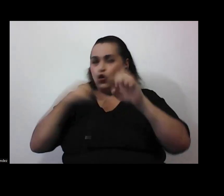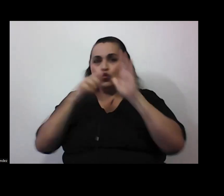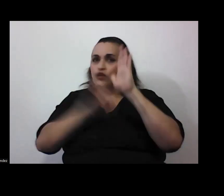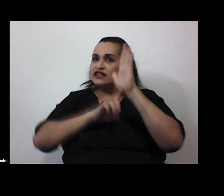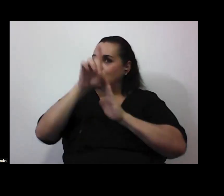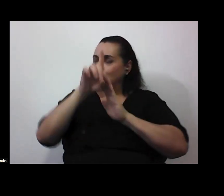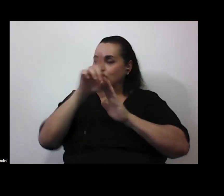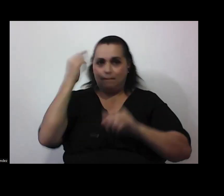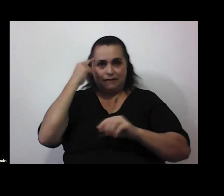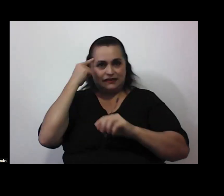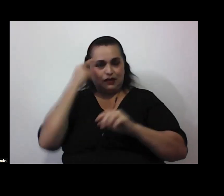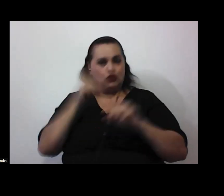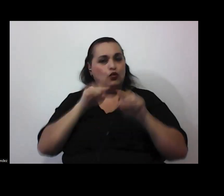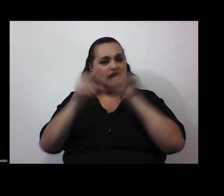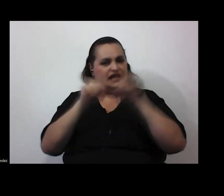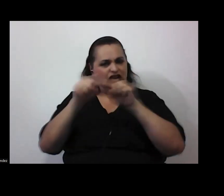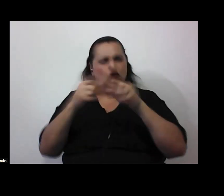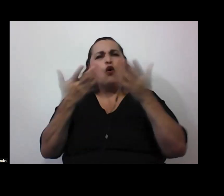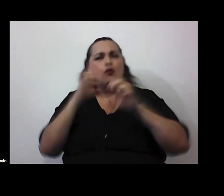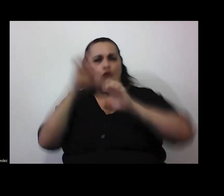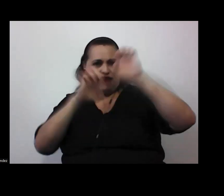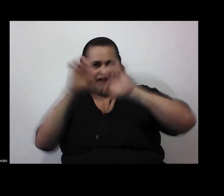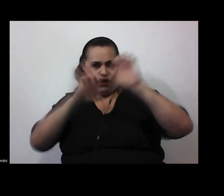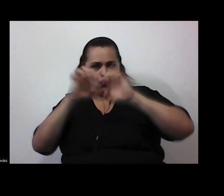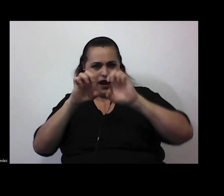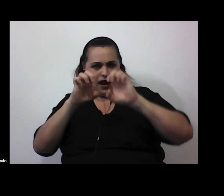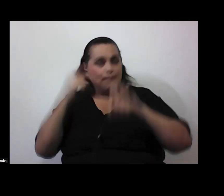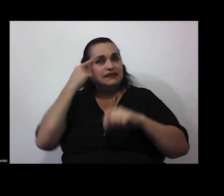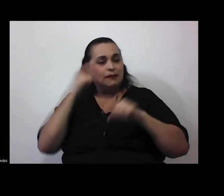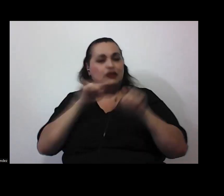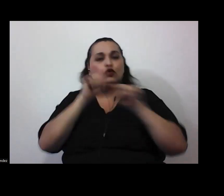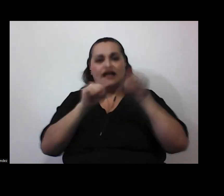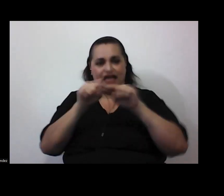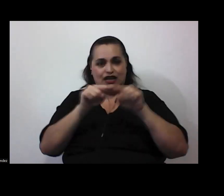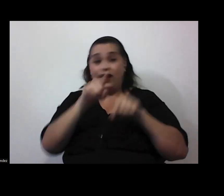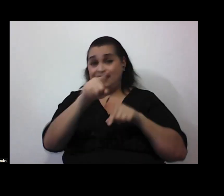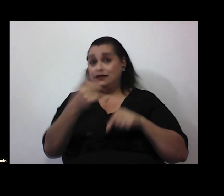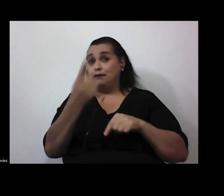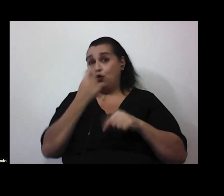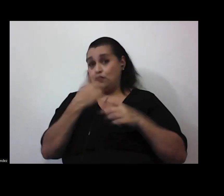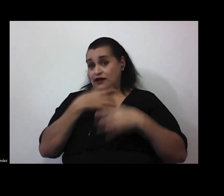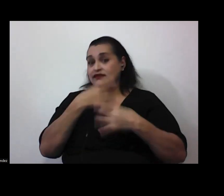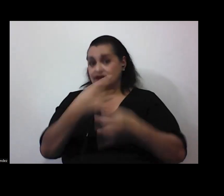crítico? sea ¿cómo cómo evaluar un pensamiento crítico? Bueno esa pregunta es interesante porque